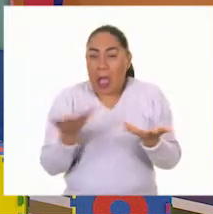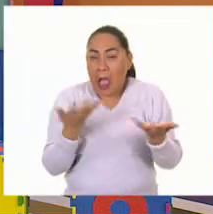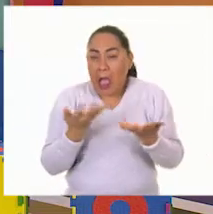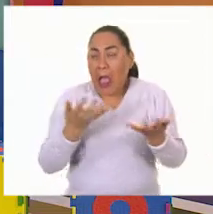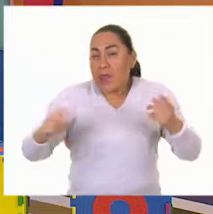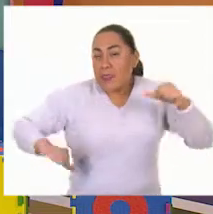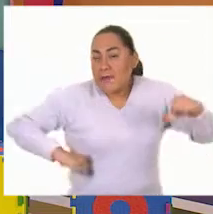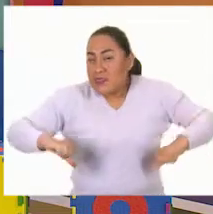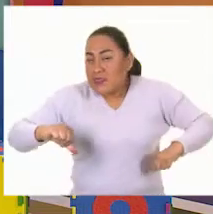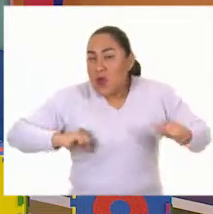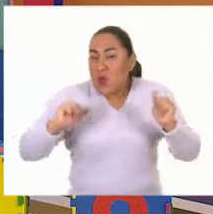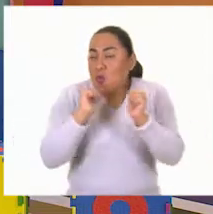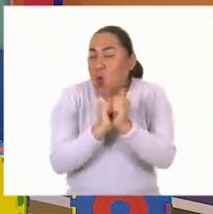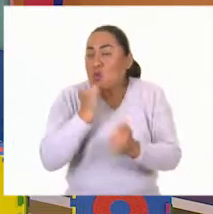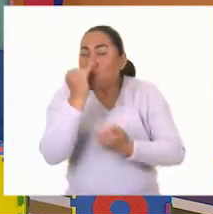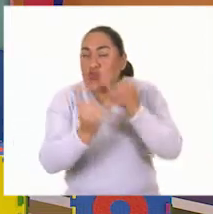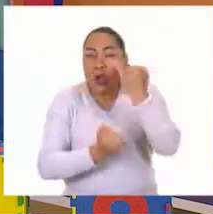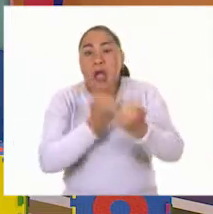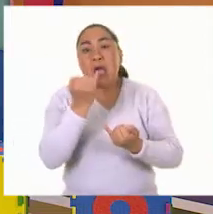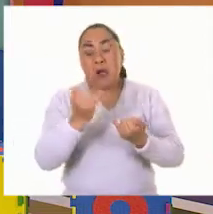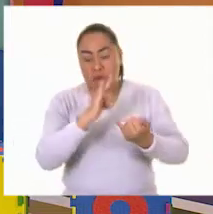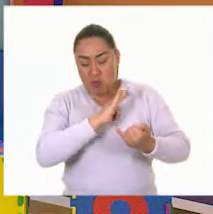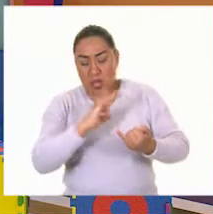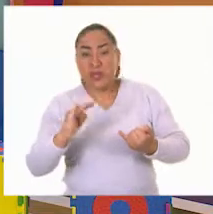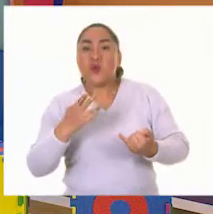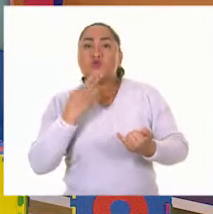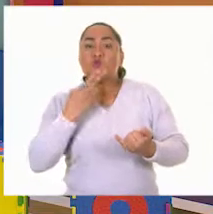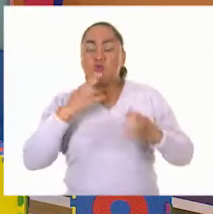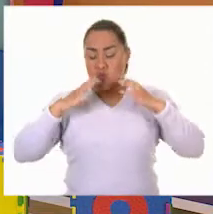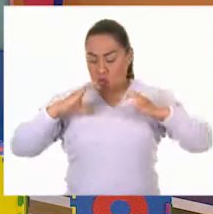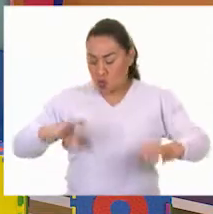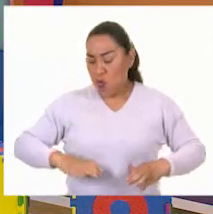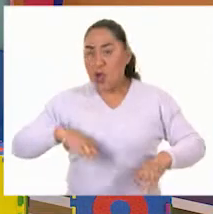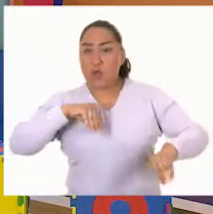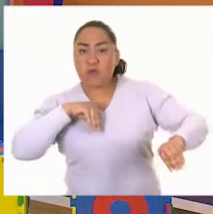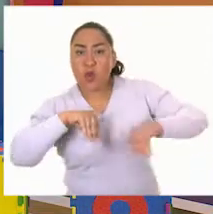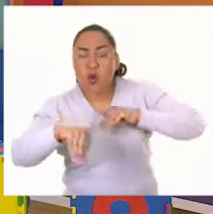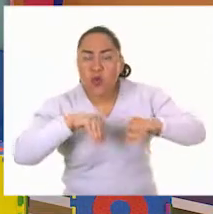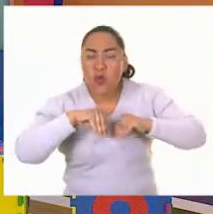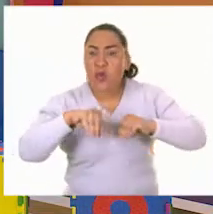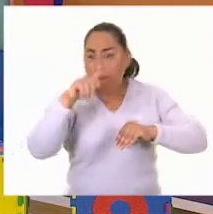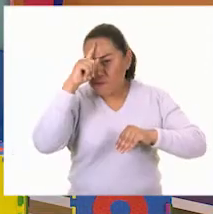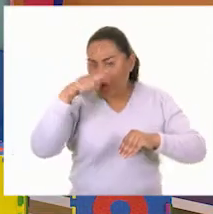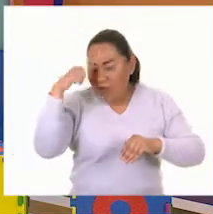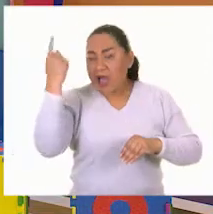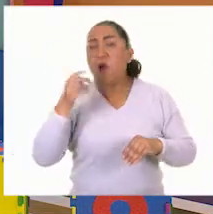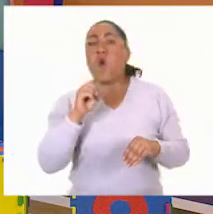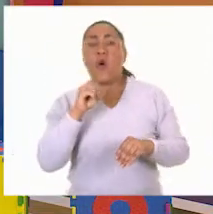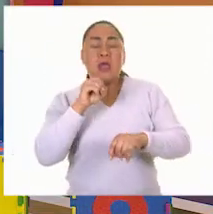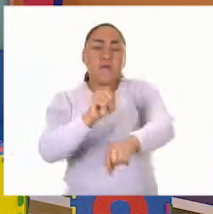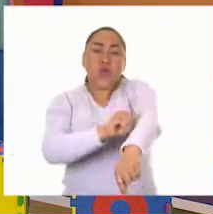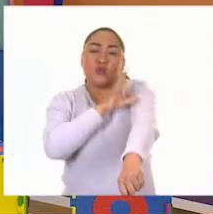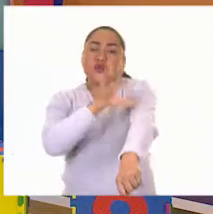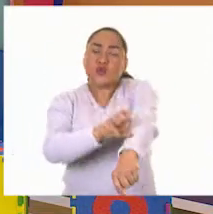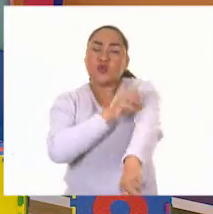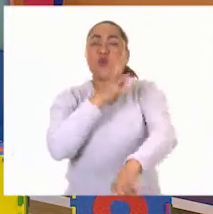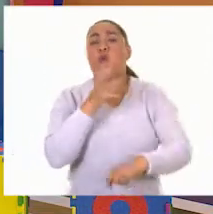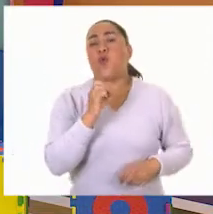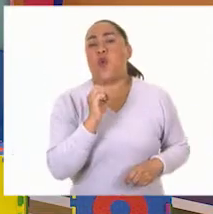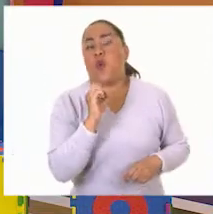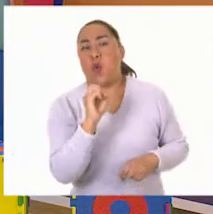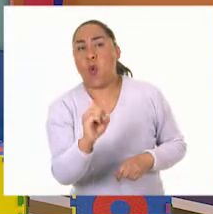desarrollando habilidades. Pueden ser motrices, pueden ser emocionales, pueden ser habilidades, por ejemplo,